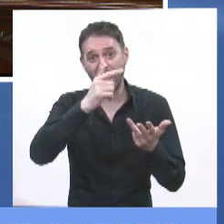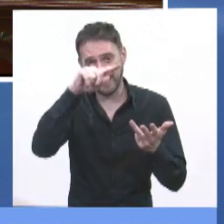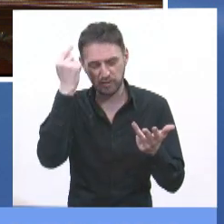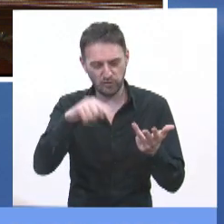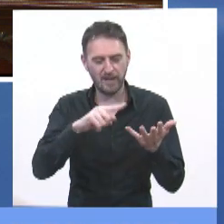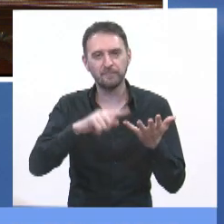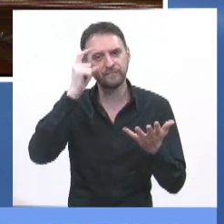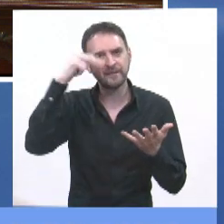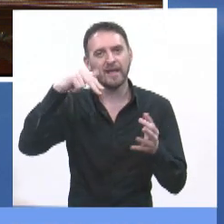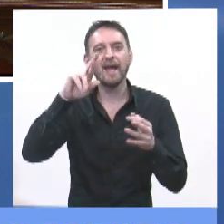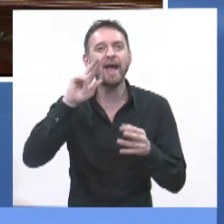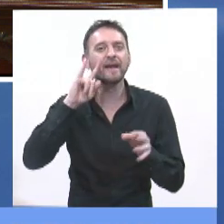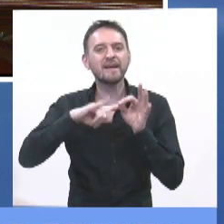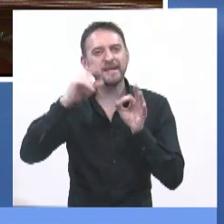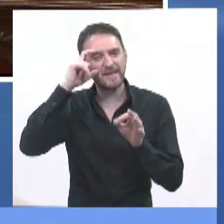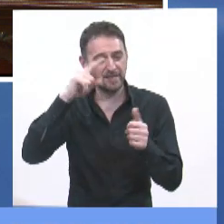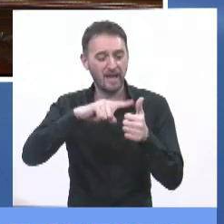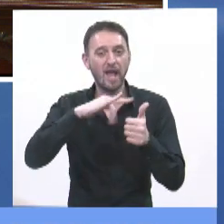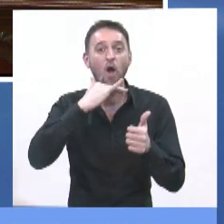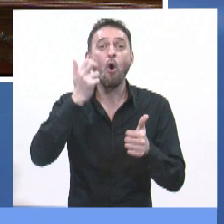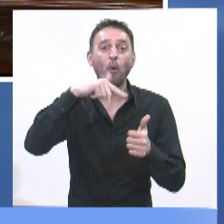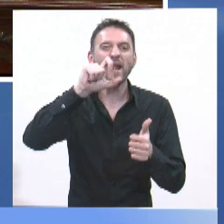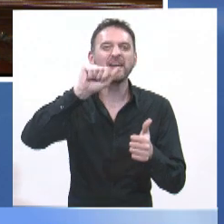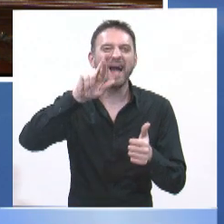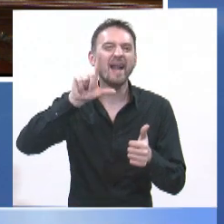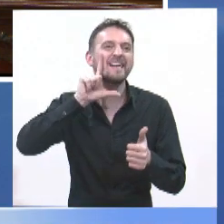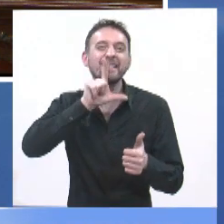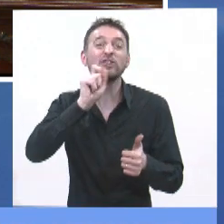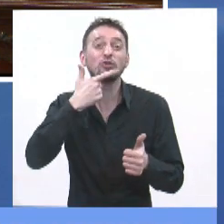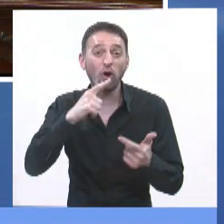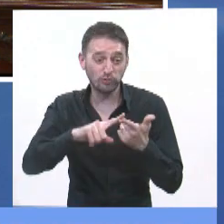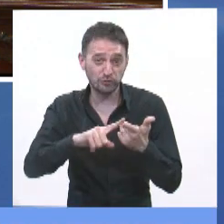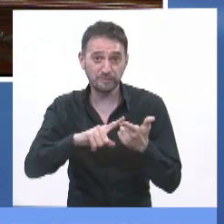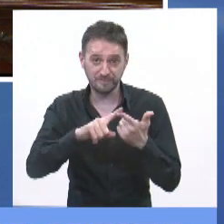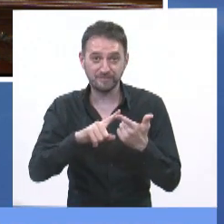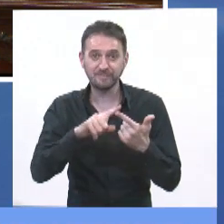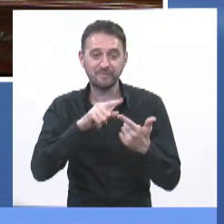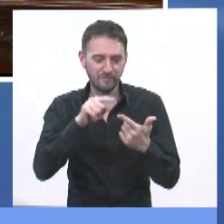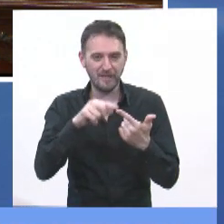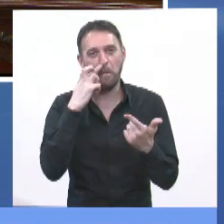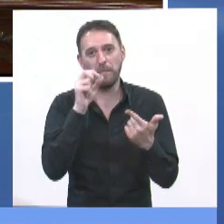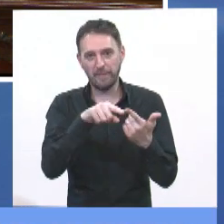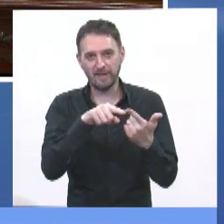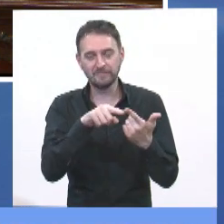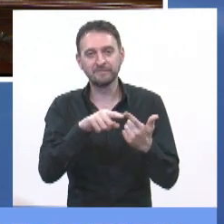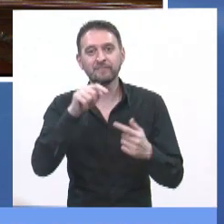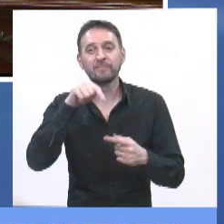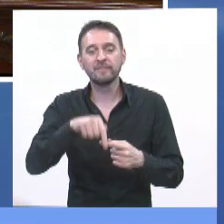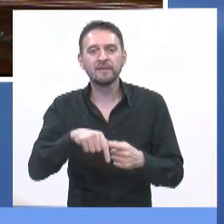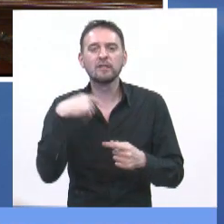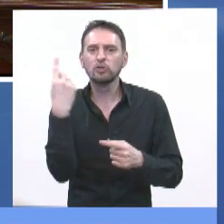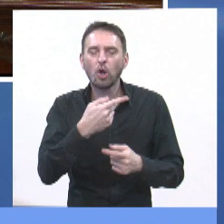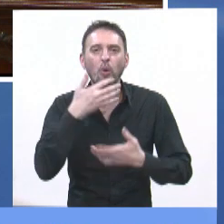Cresto, y Juan Carlos, Juan Carlitos, como le decimos a nosotros, que Juan Carlos es el padre. Así que bueno,